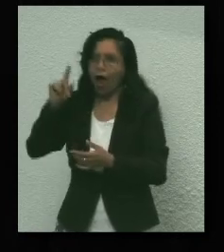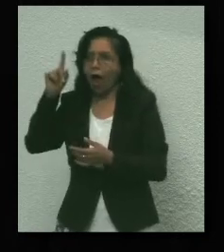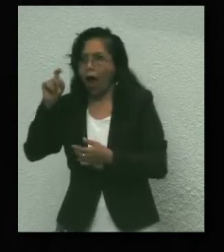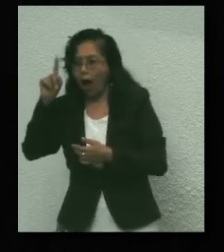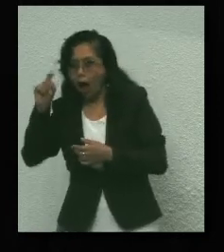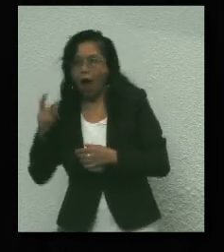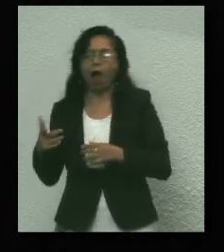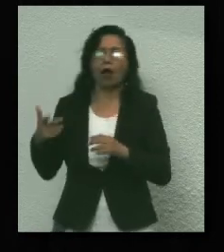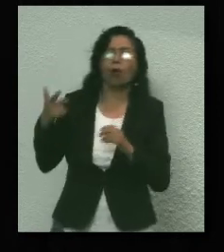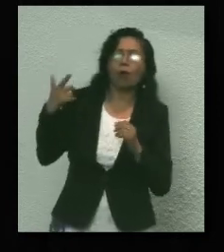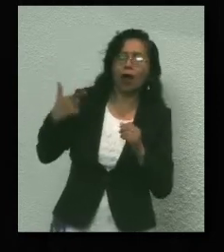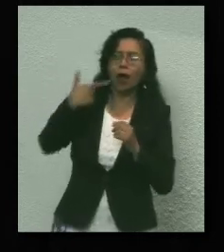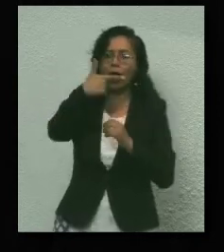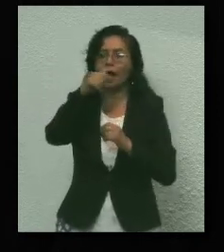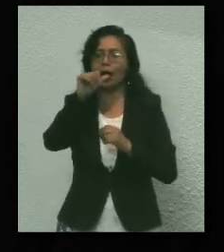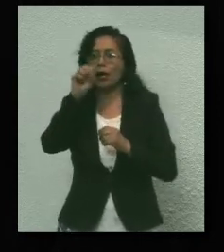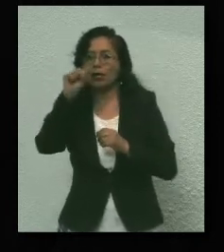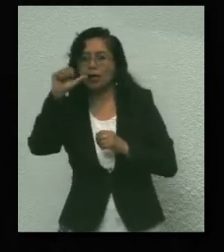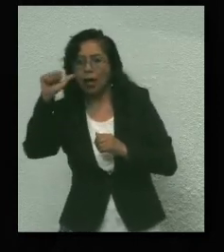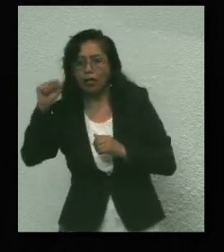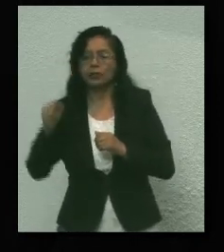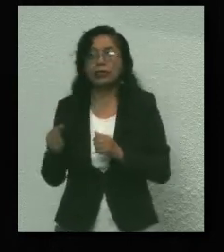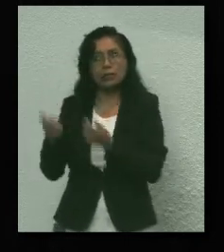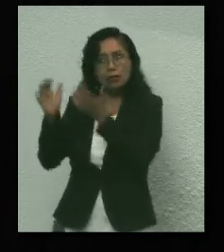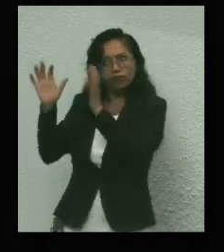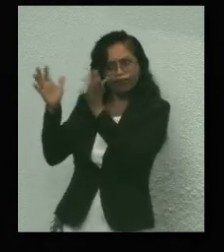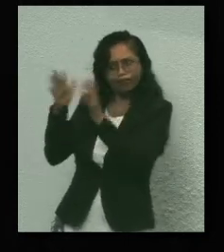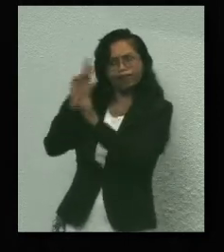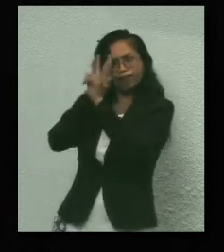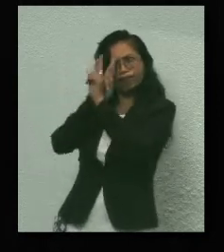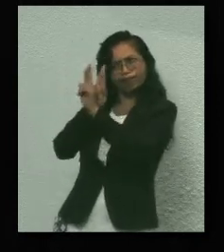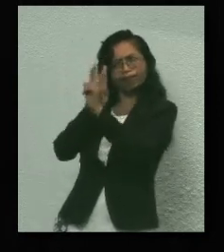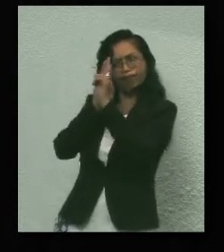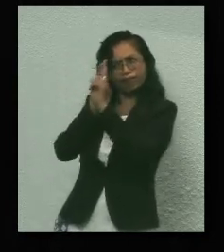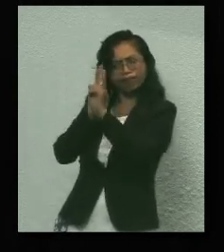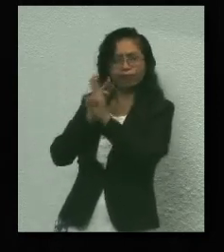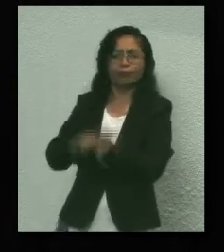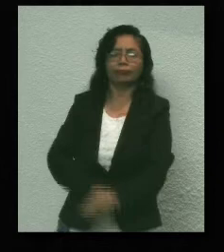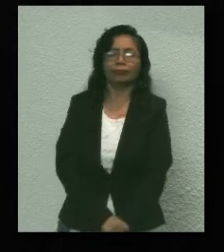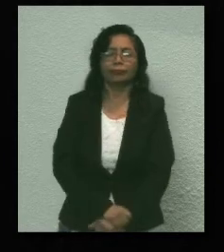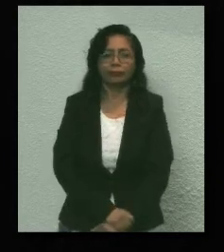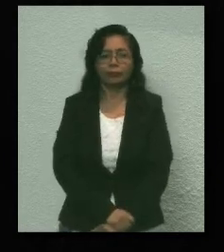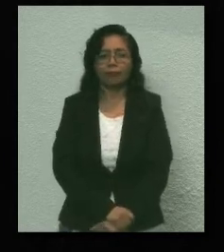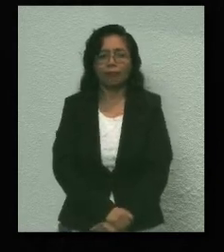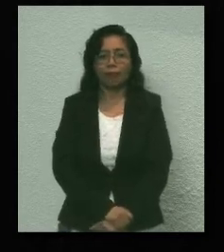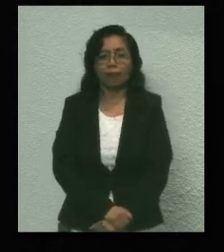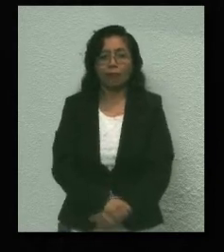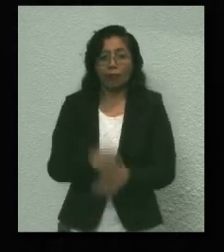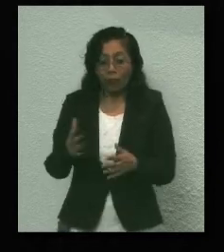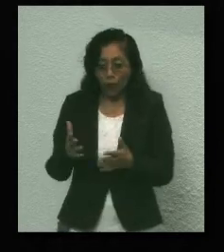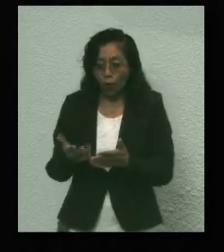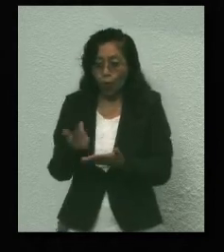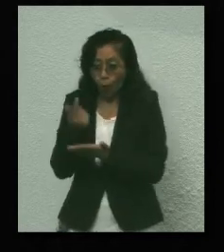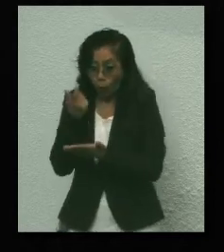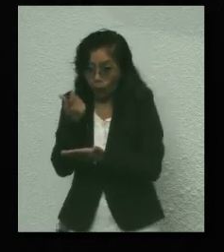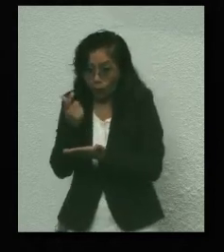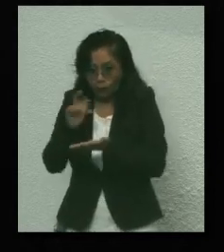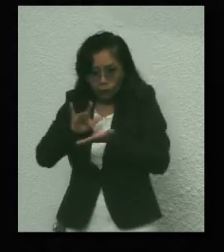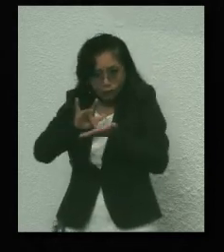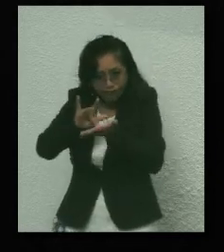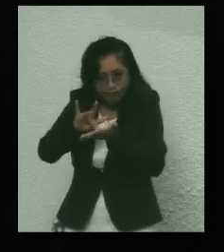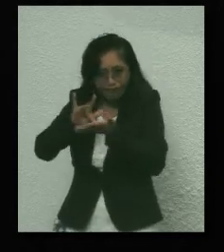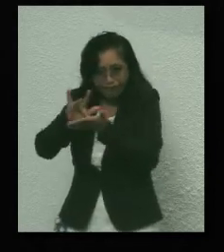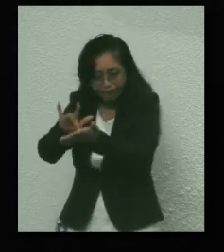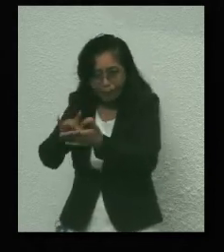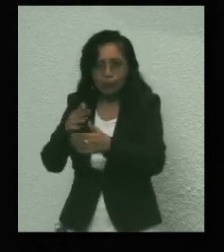gas y electricidad merecen un gran aplauso por todo lo que representa. Los estímulos económicos aprobados en las contribuciones